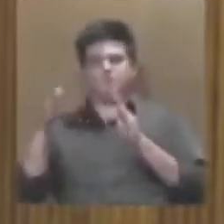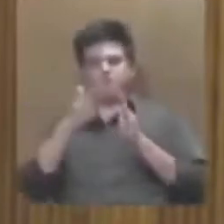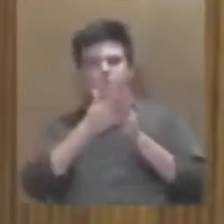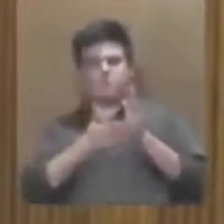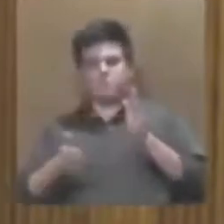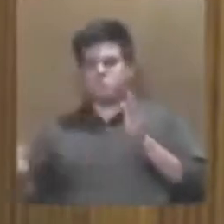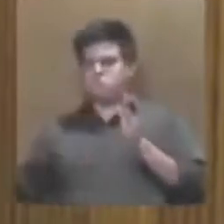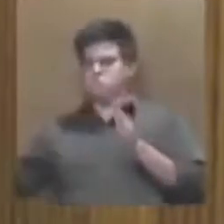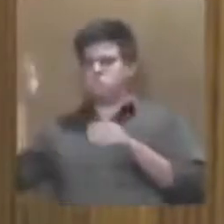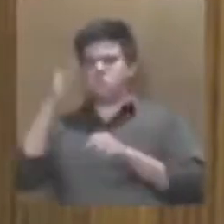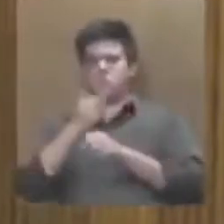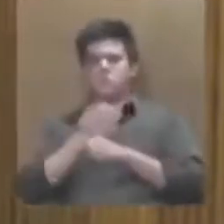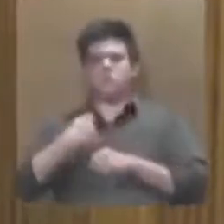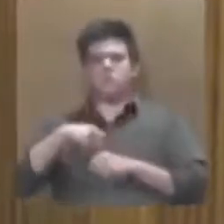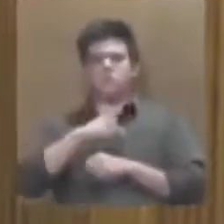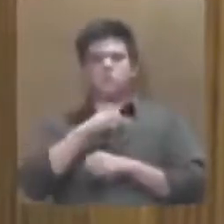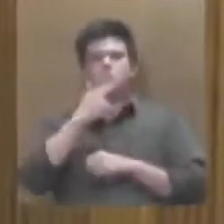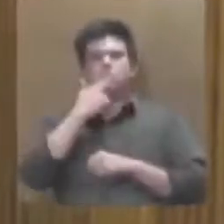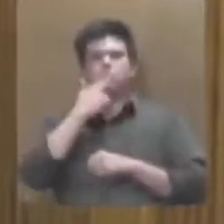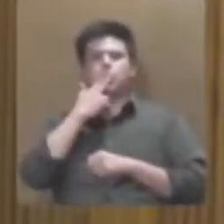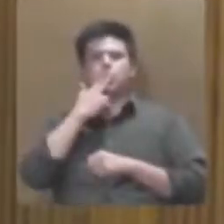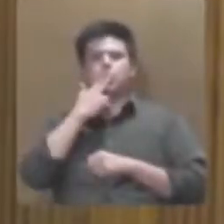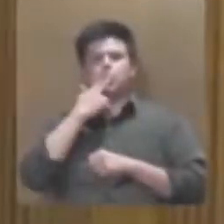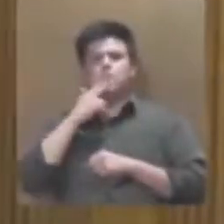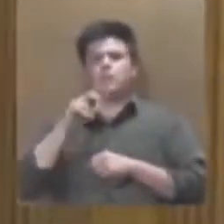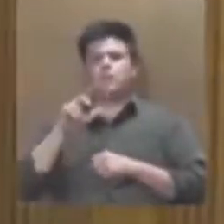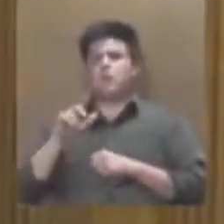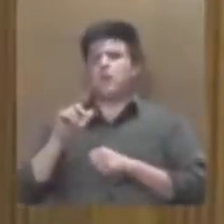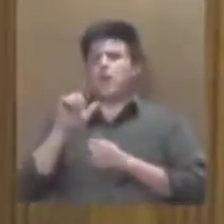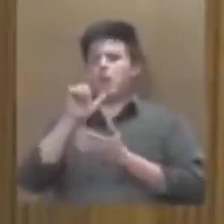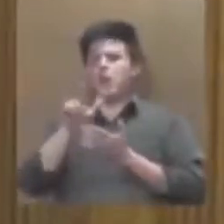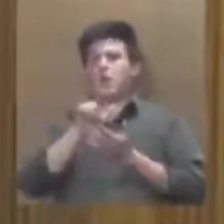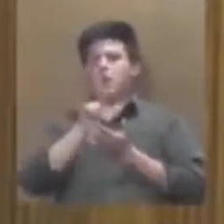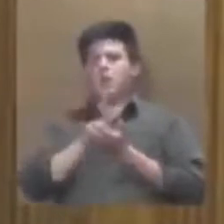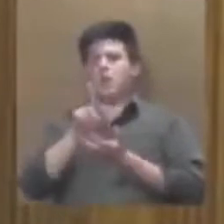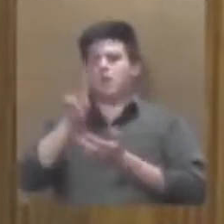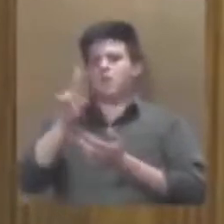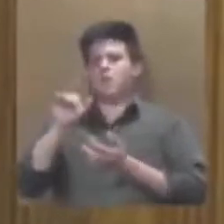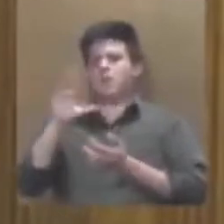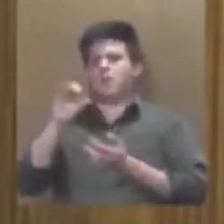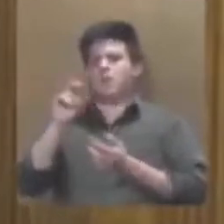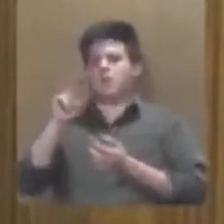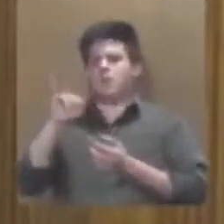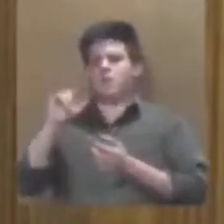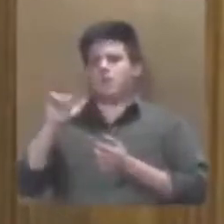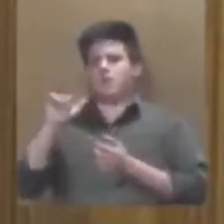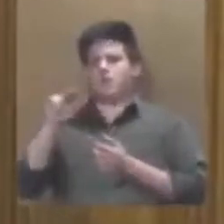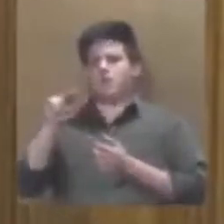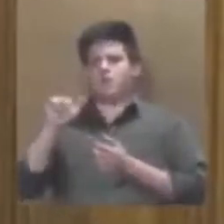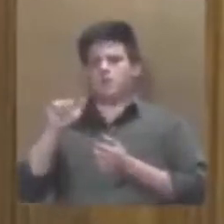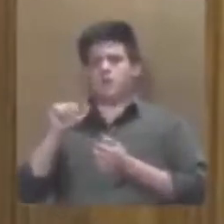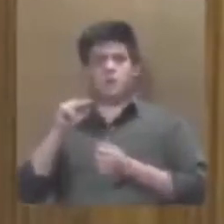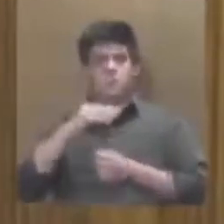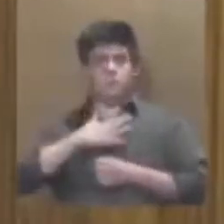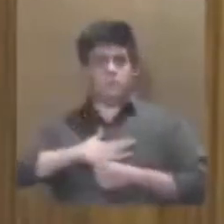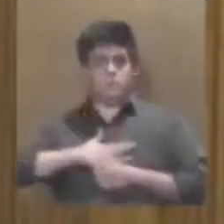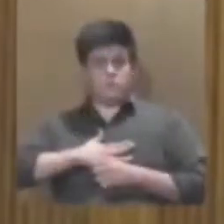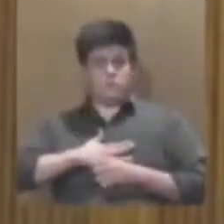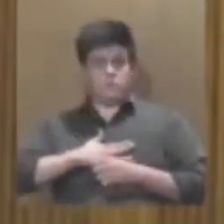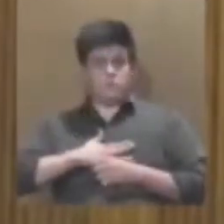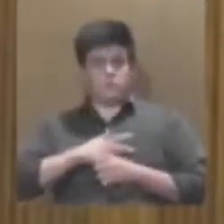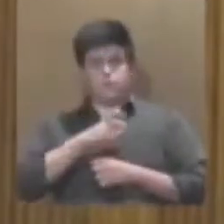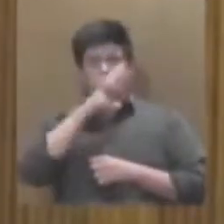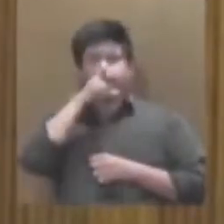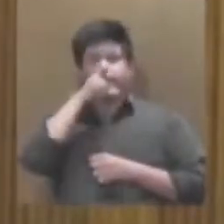momento seguimos ocupando en las leyes que es las leyes draconianas una ley draconiana es particularmente injusta y severa